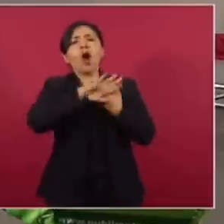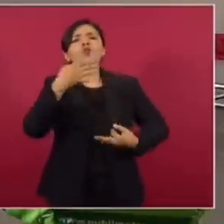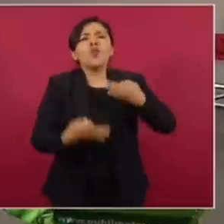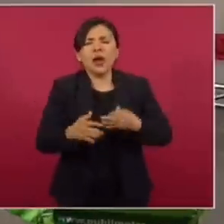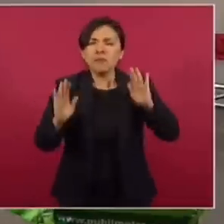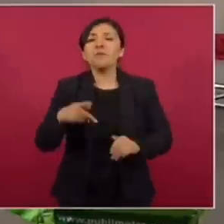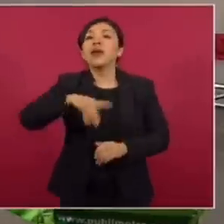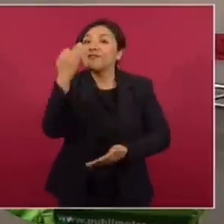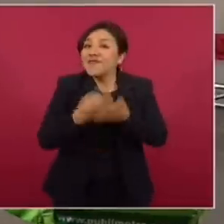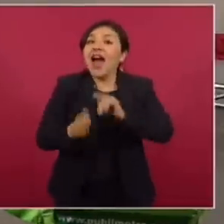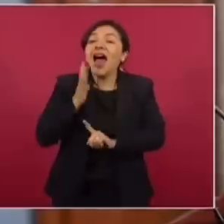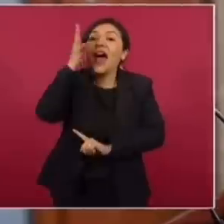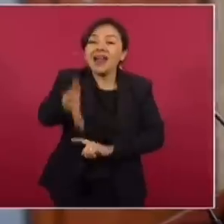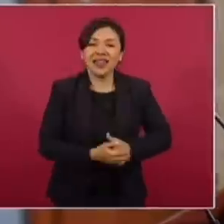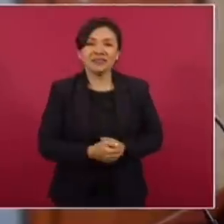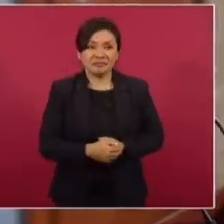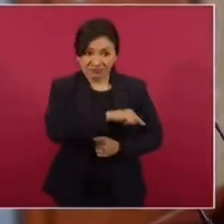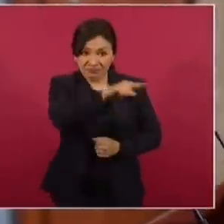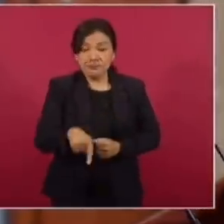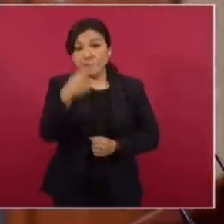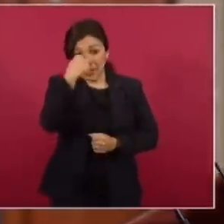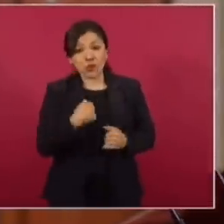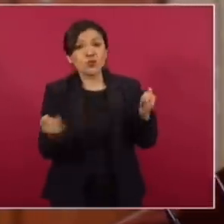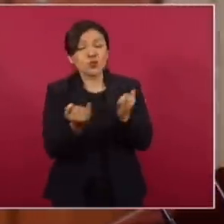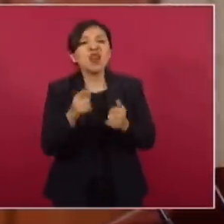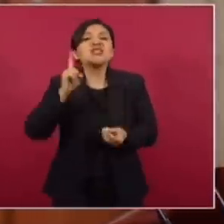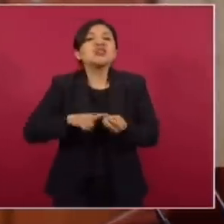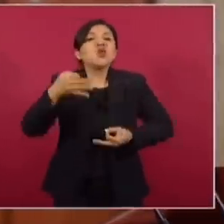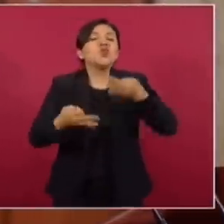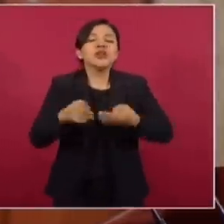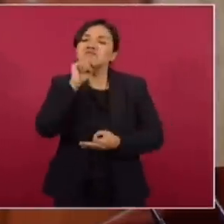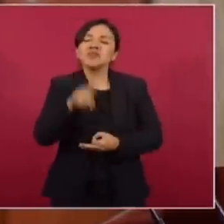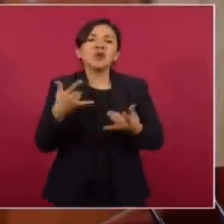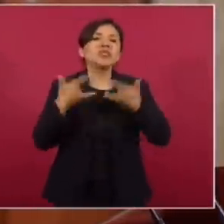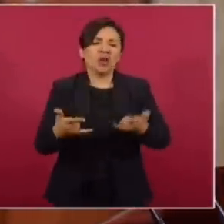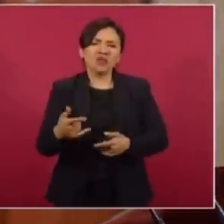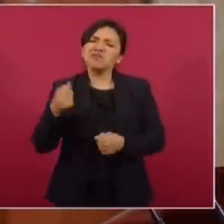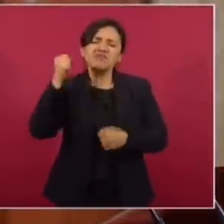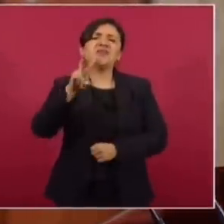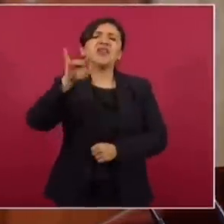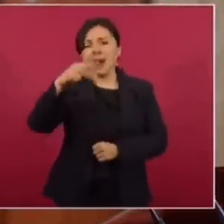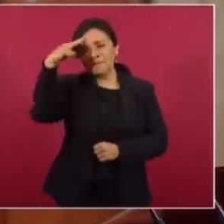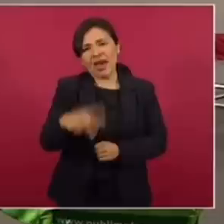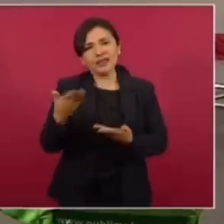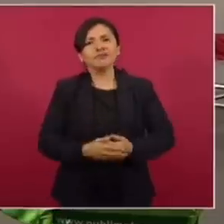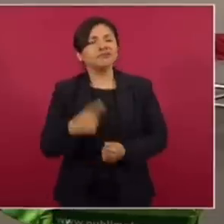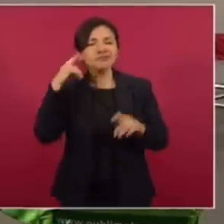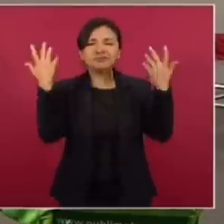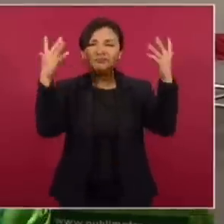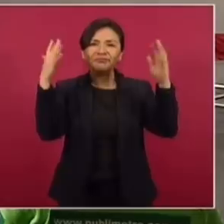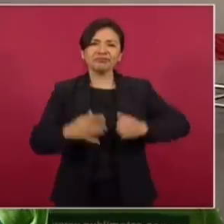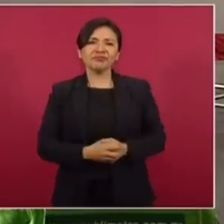pero no olviden que todavía falta que a ustedes y a mí nos juzgue la historia. ¡Viva la dignidad! ¡Viva México!